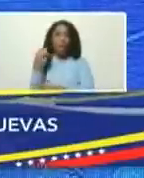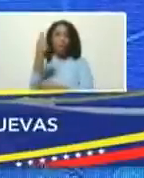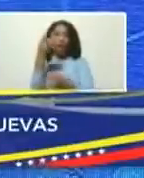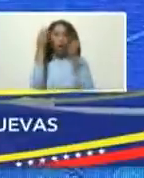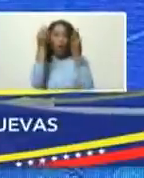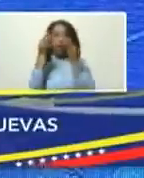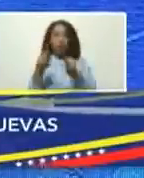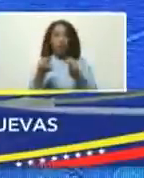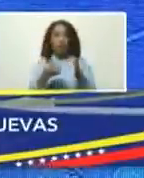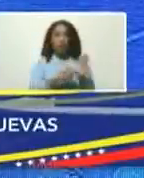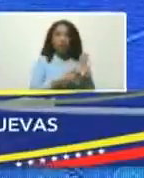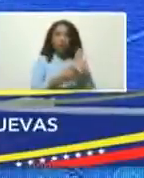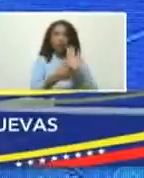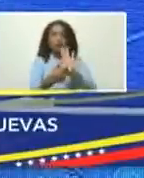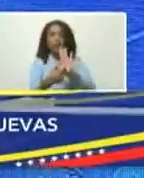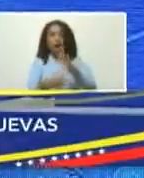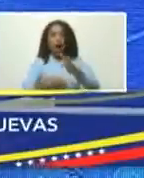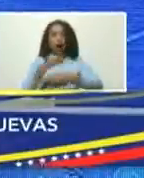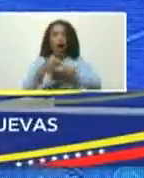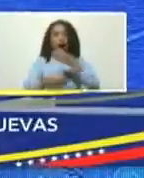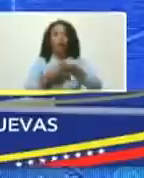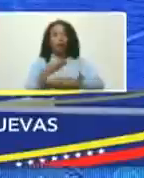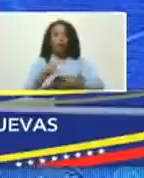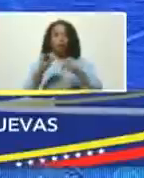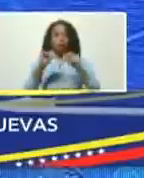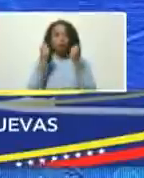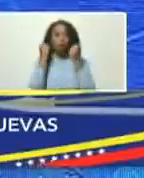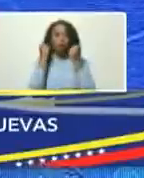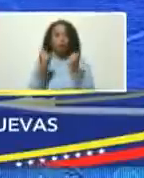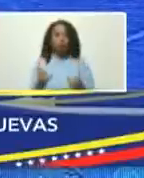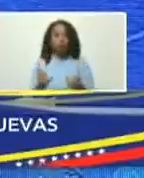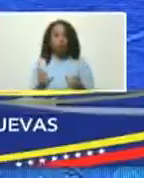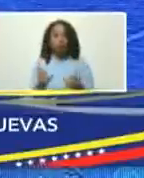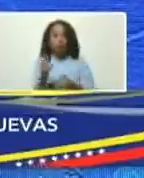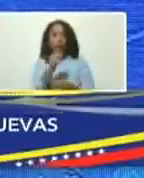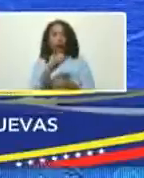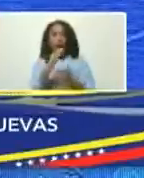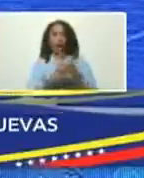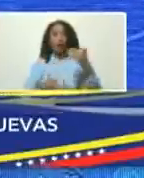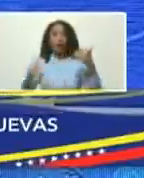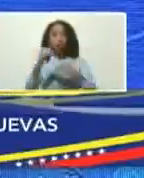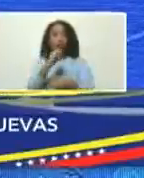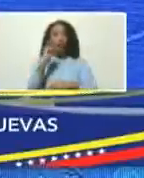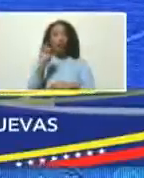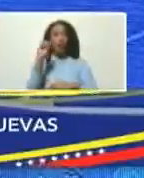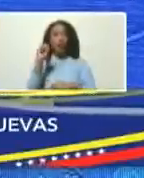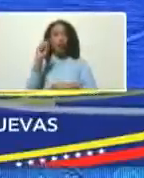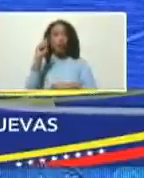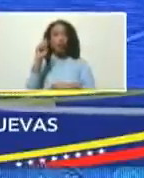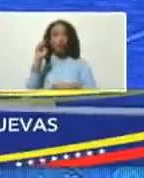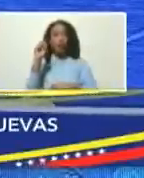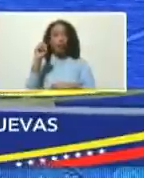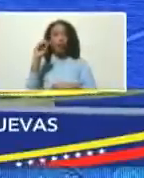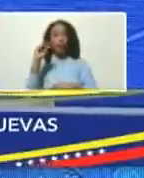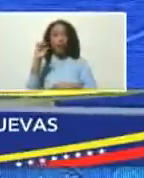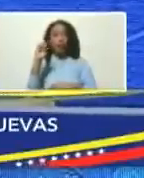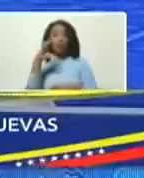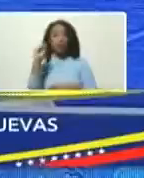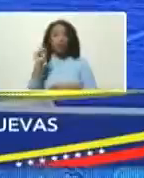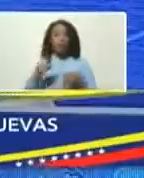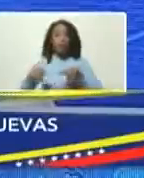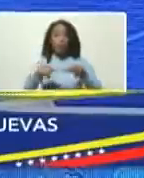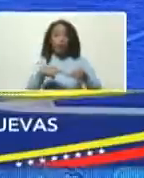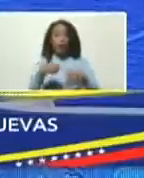creando de inmediato la superintendencia de zonas económicas especiales